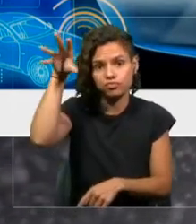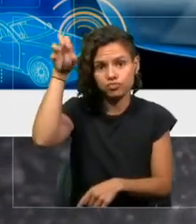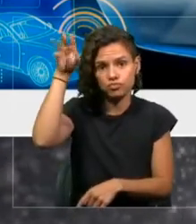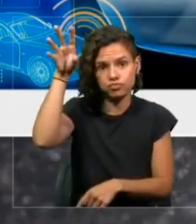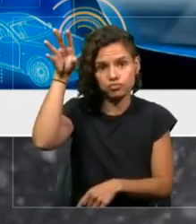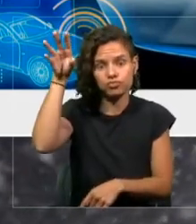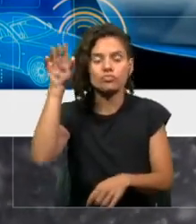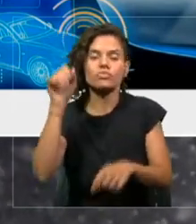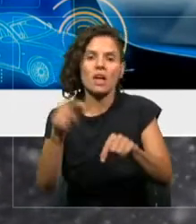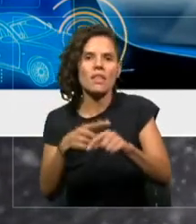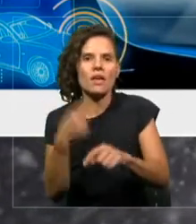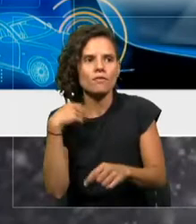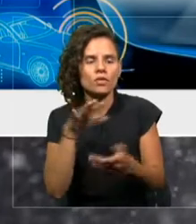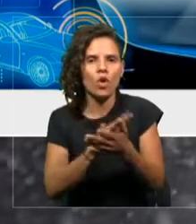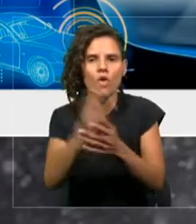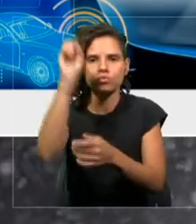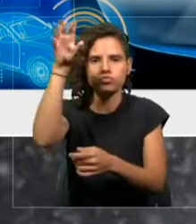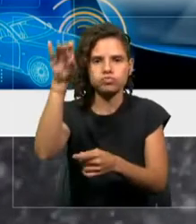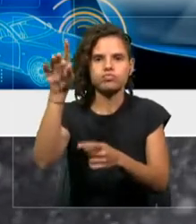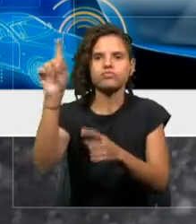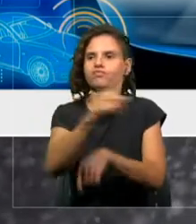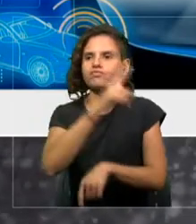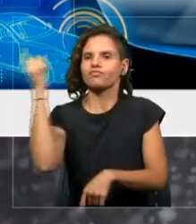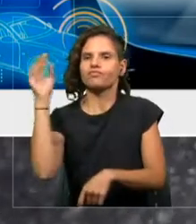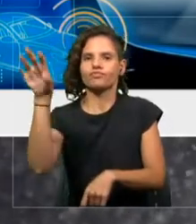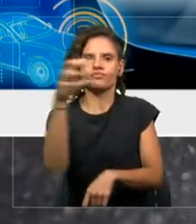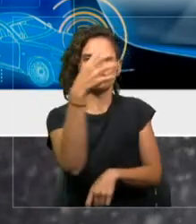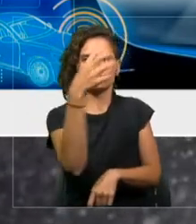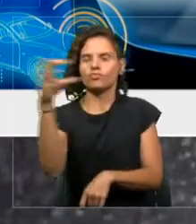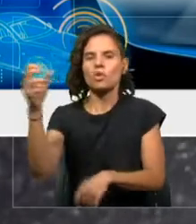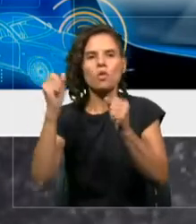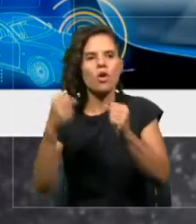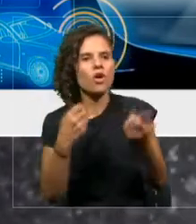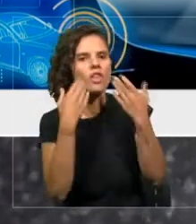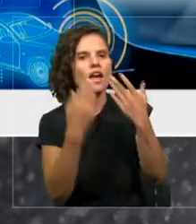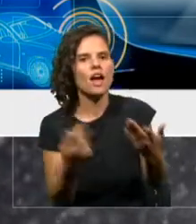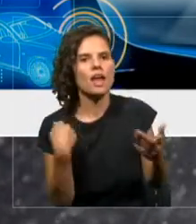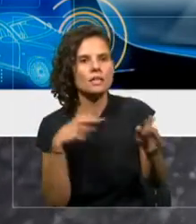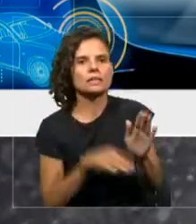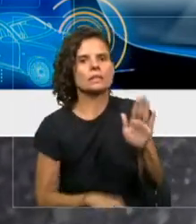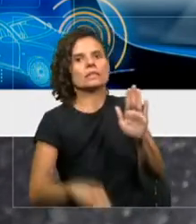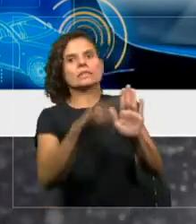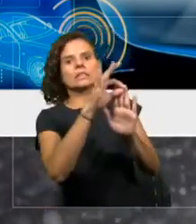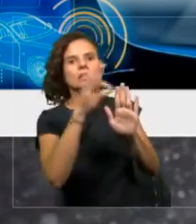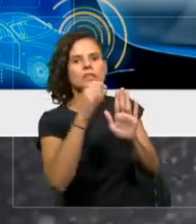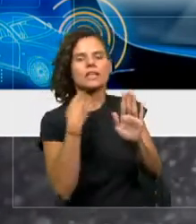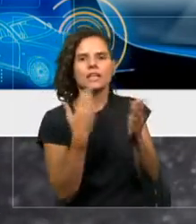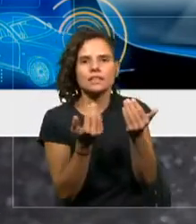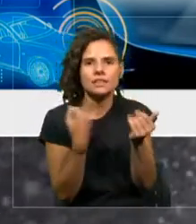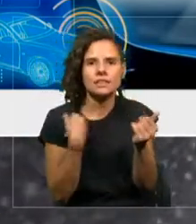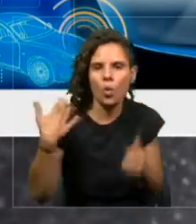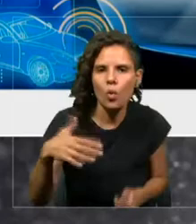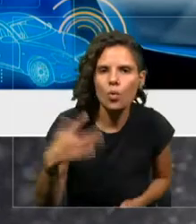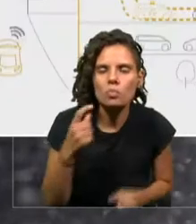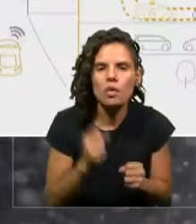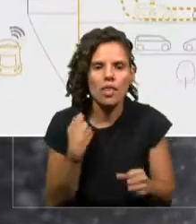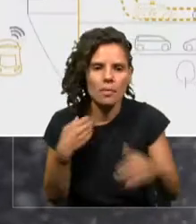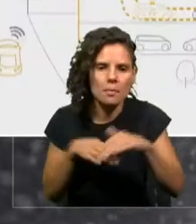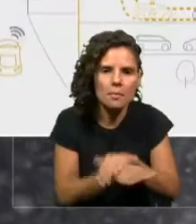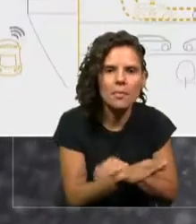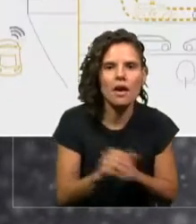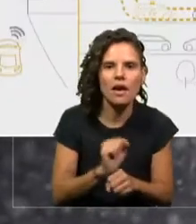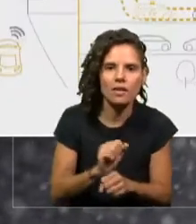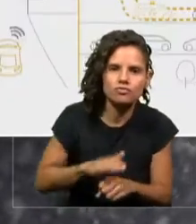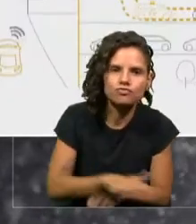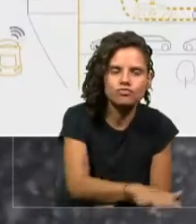acceso y puedo darle prioridad a algún vehículo que esté atendiendo algún requerimiento muy específico en un lugar dado. De tal manera